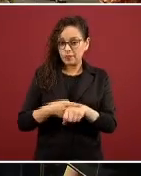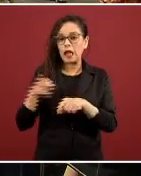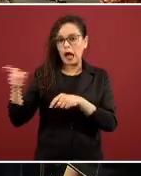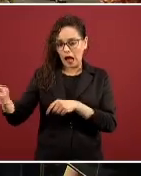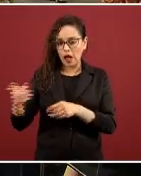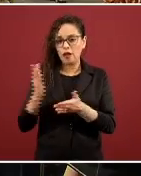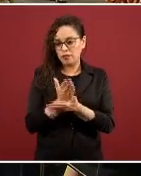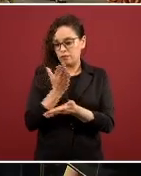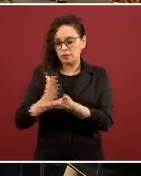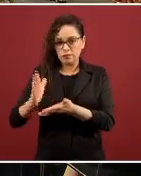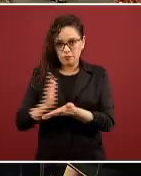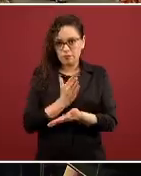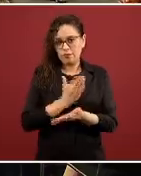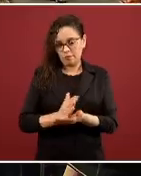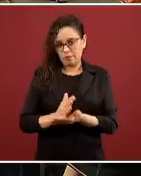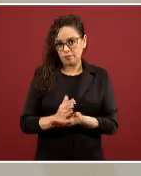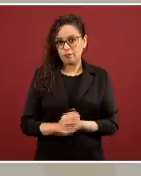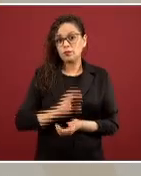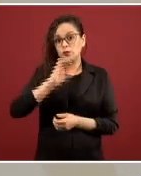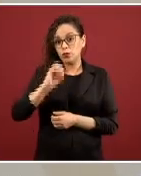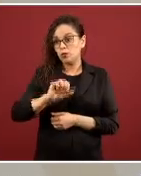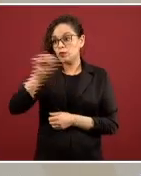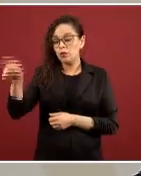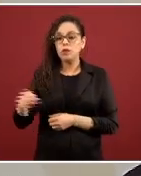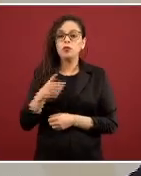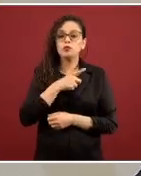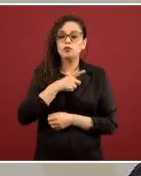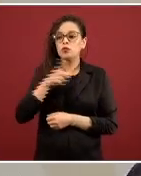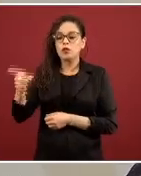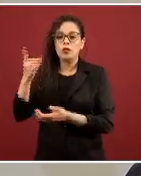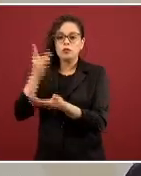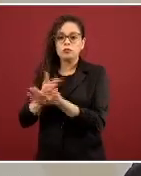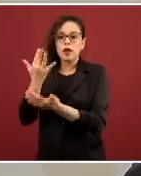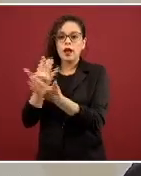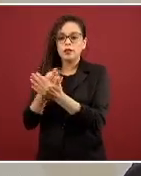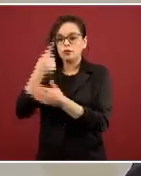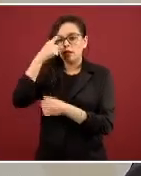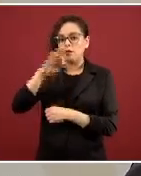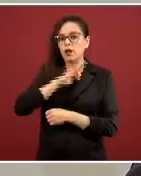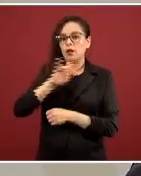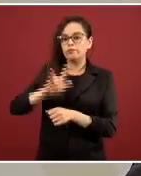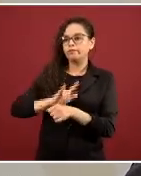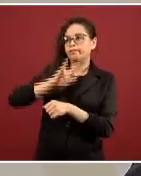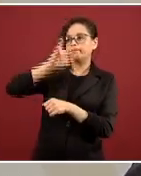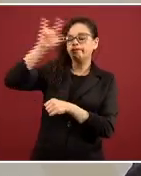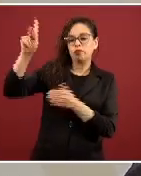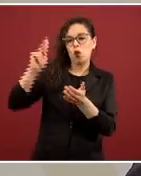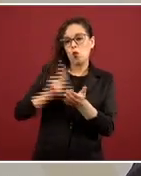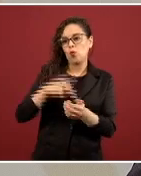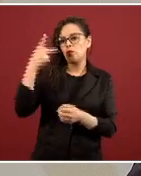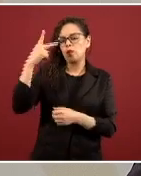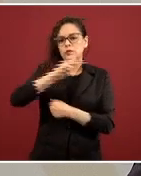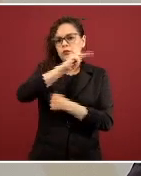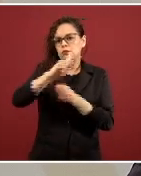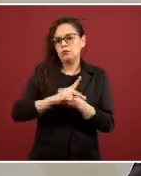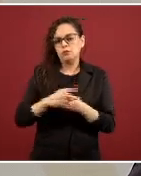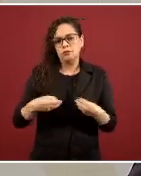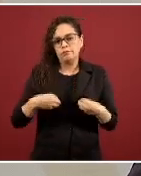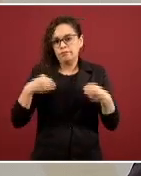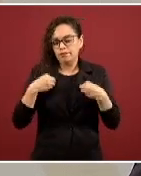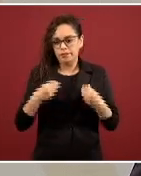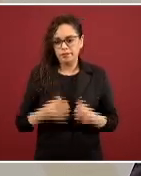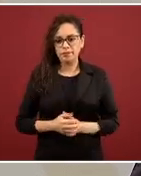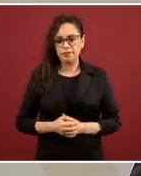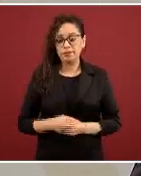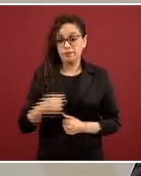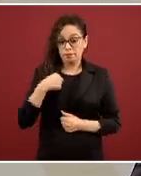solamente están esperando su retorno a casa. Entonces, yo estaré en comunicación con la Secretaría